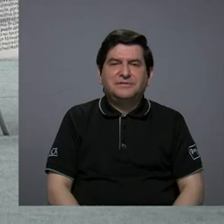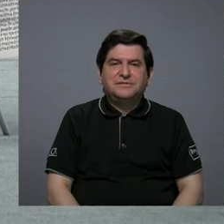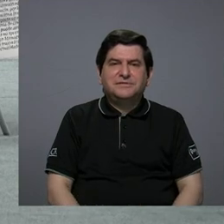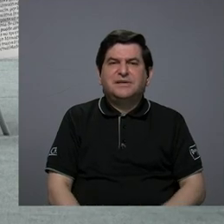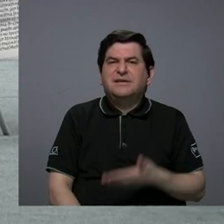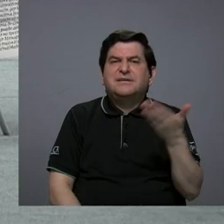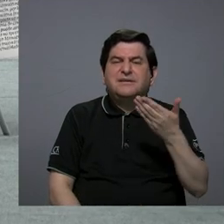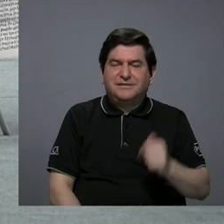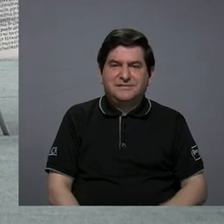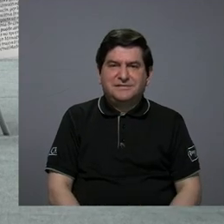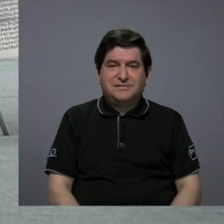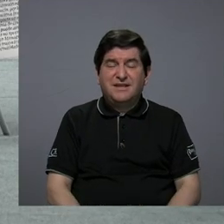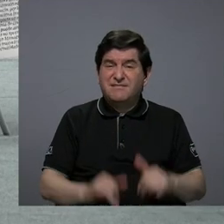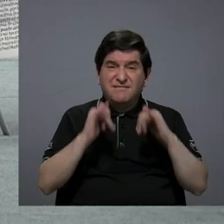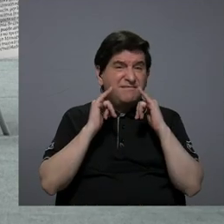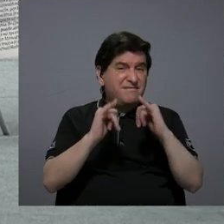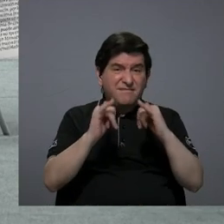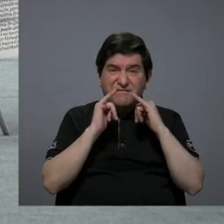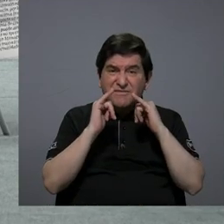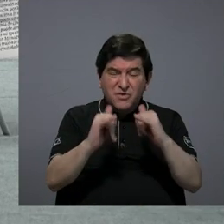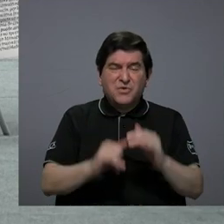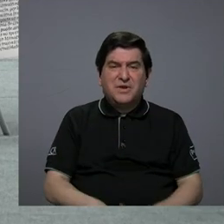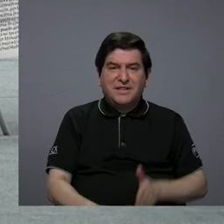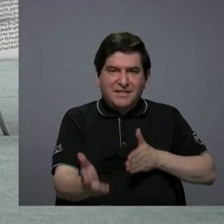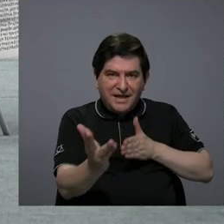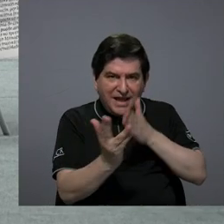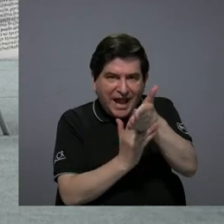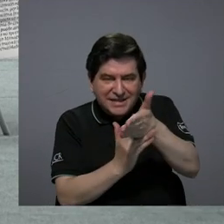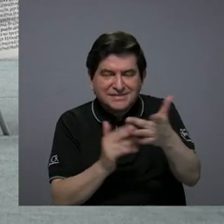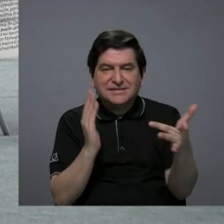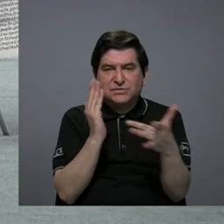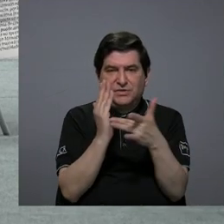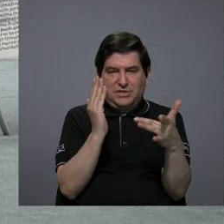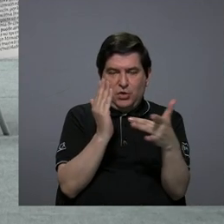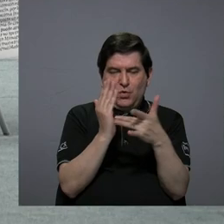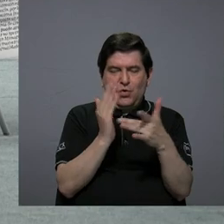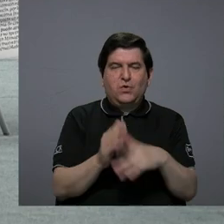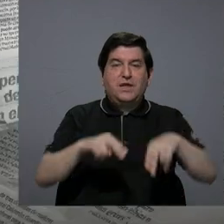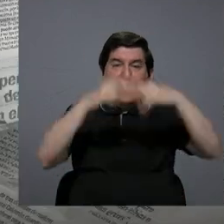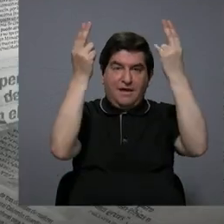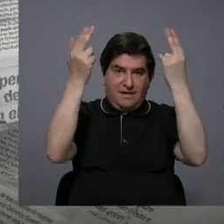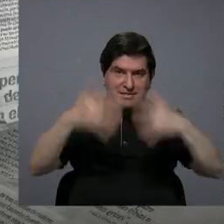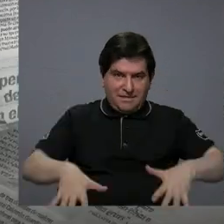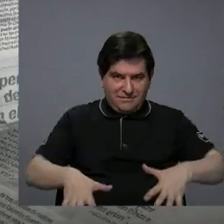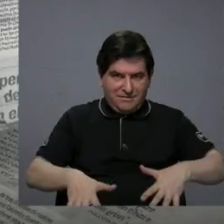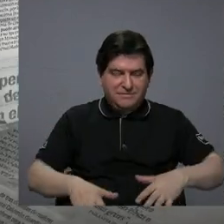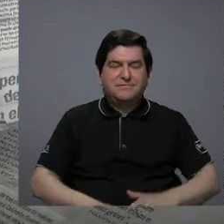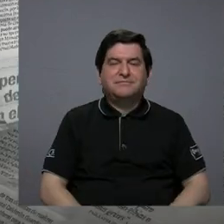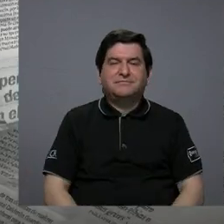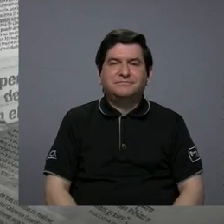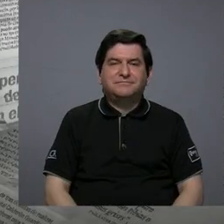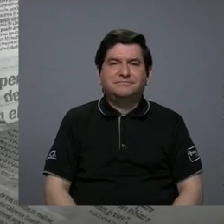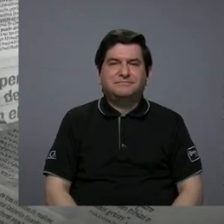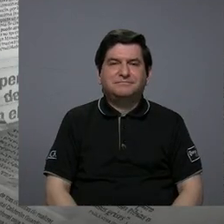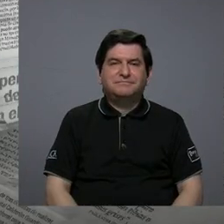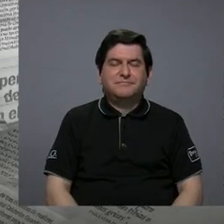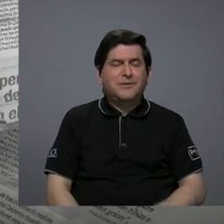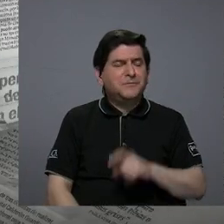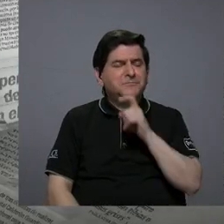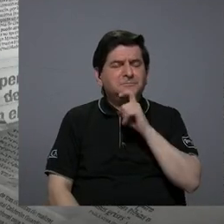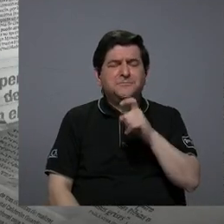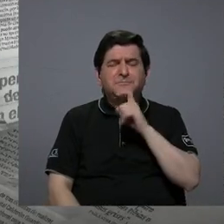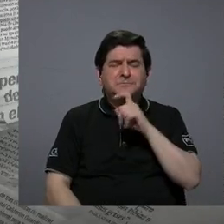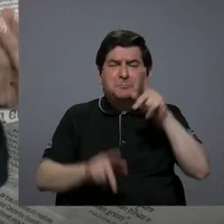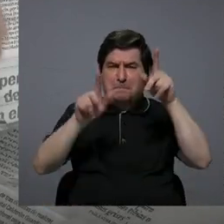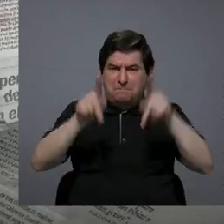y es la desigualdad en cuanto al acceso a las tecnologías al internet realmente es difícil